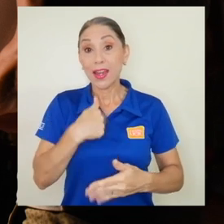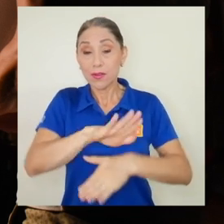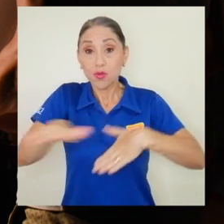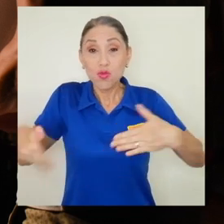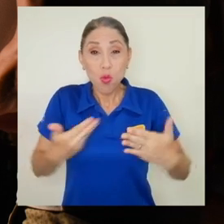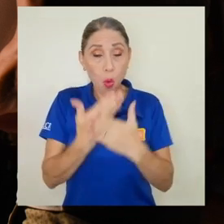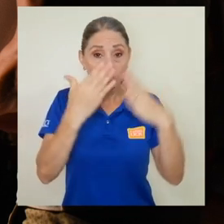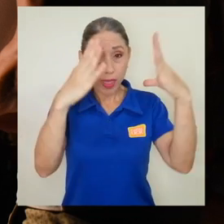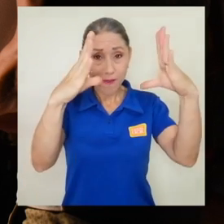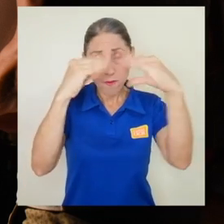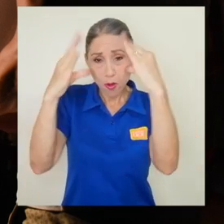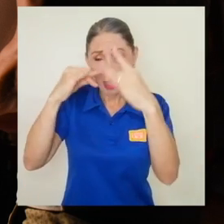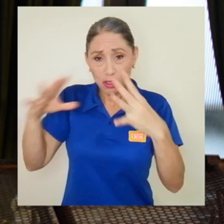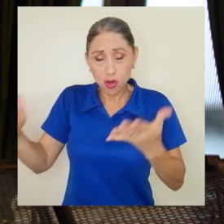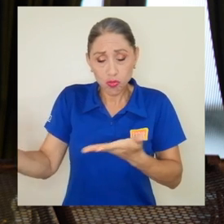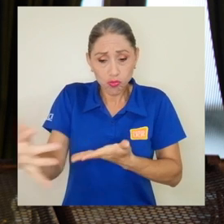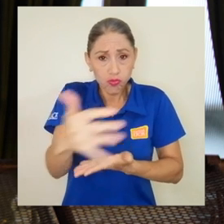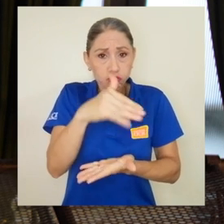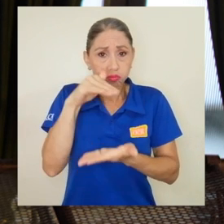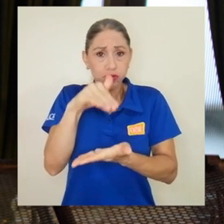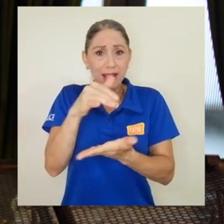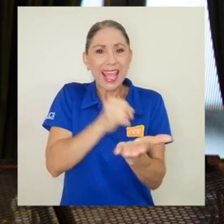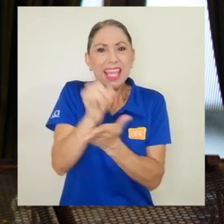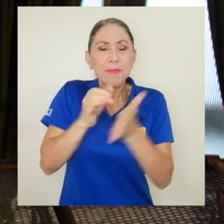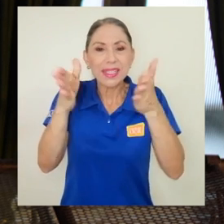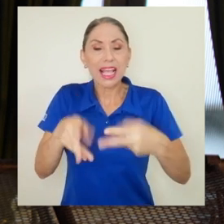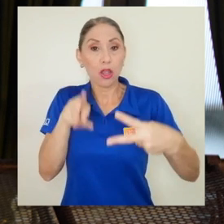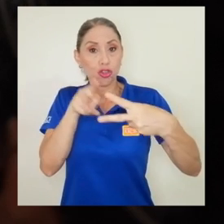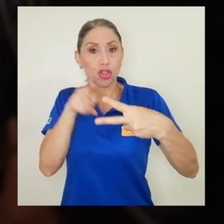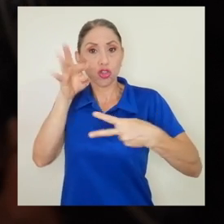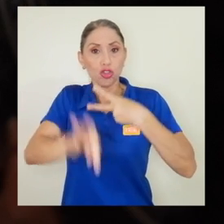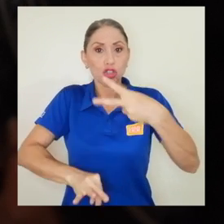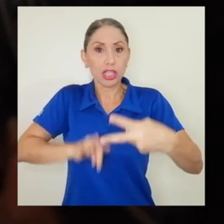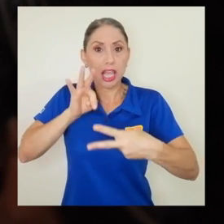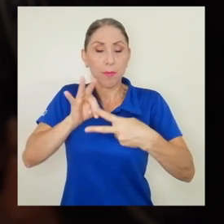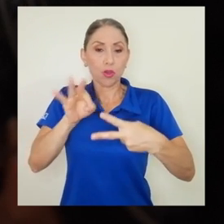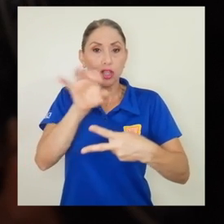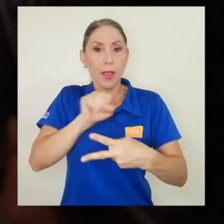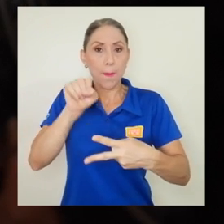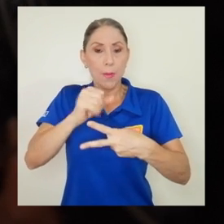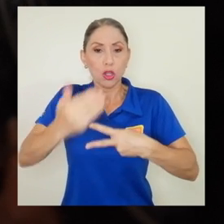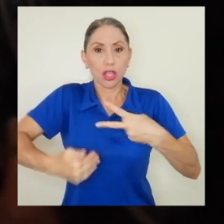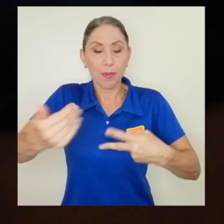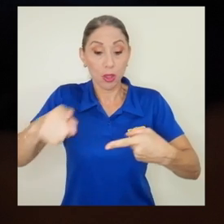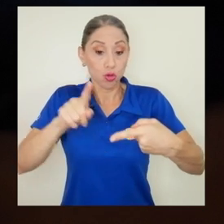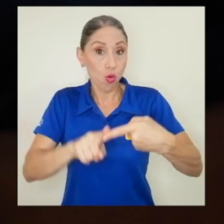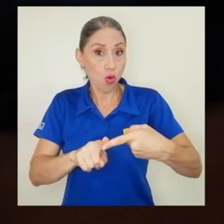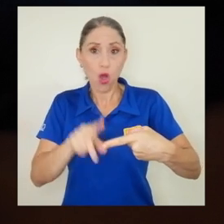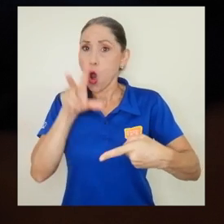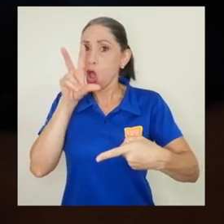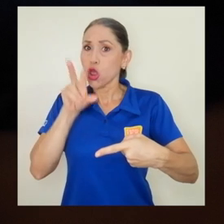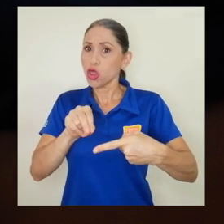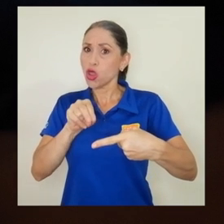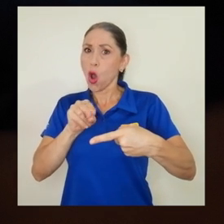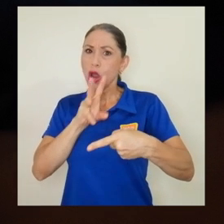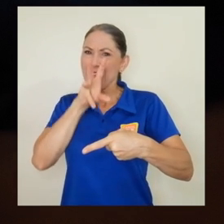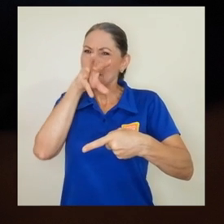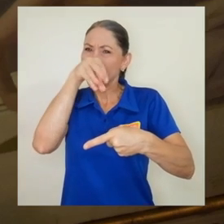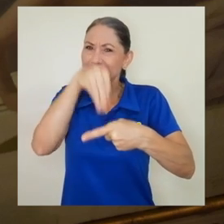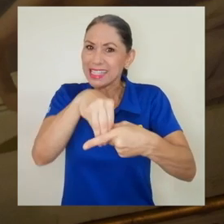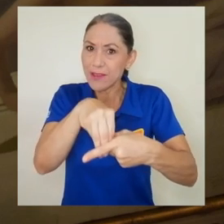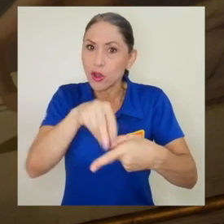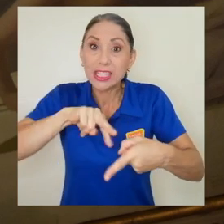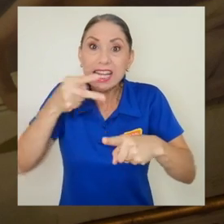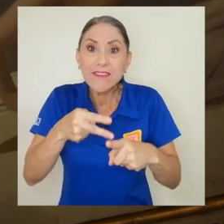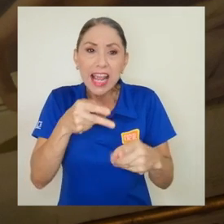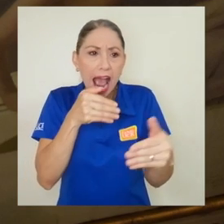obtener toda esta información, los investigadores realizaron dos tipos de procedimientos. Uno, no invasivo, que corresponde